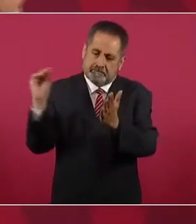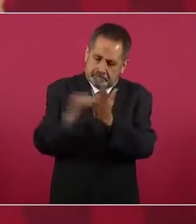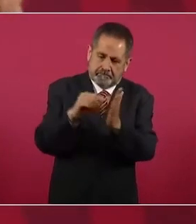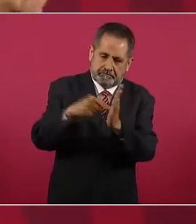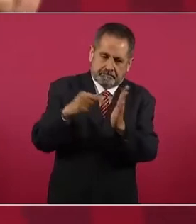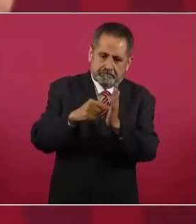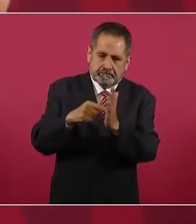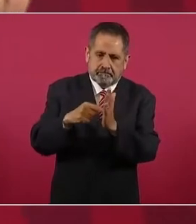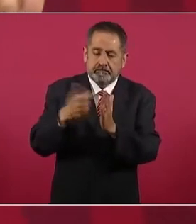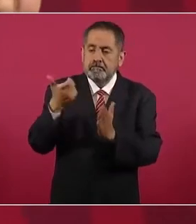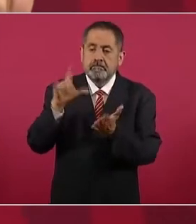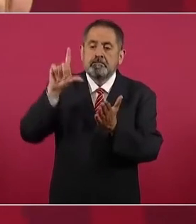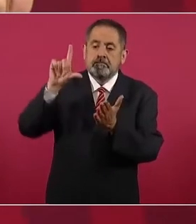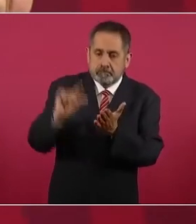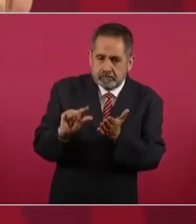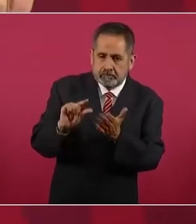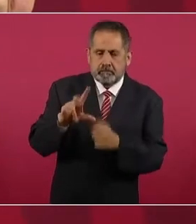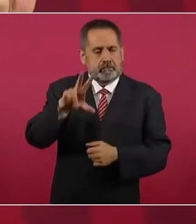presupuesto